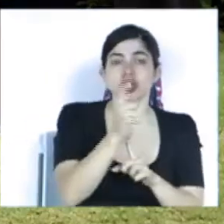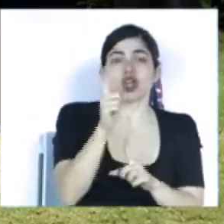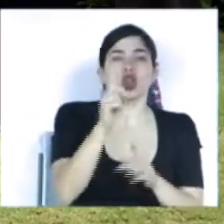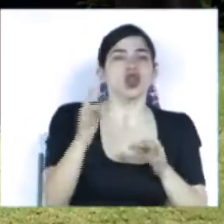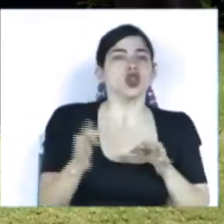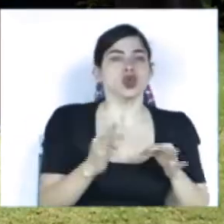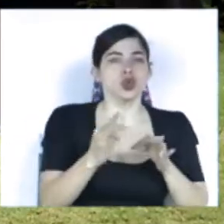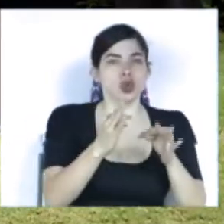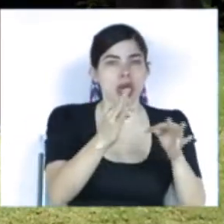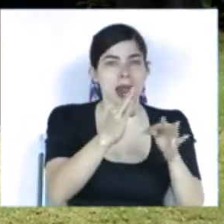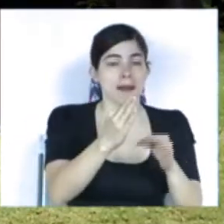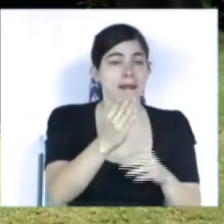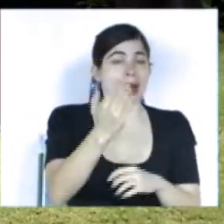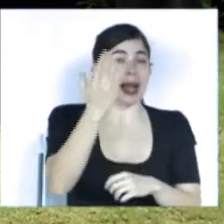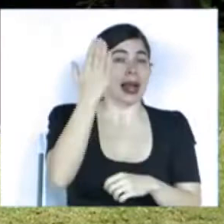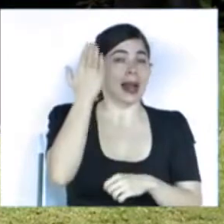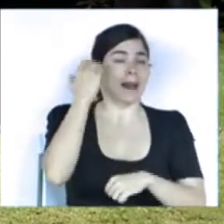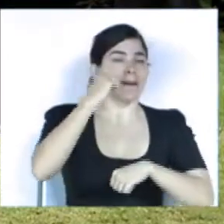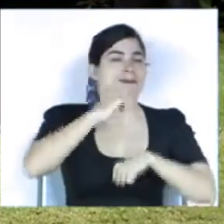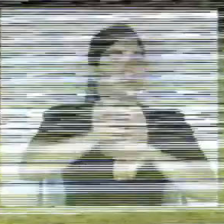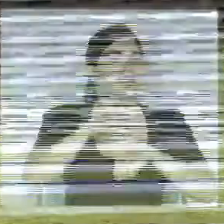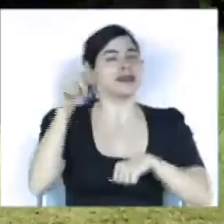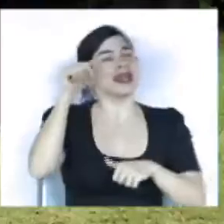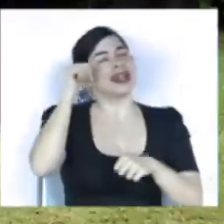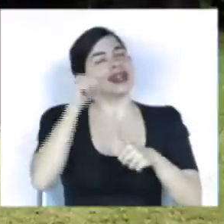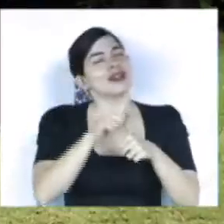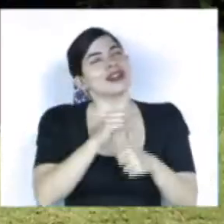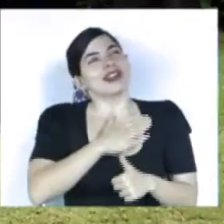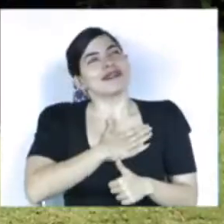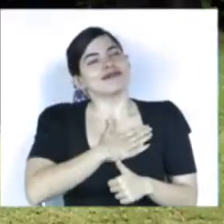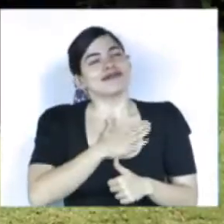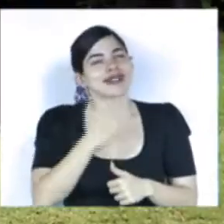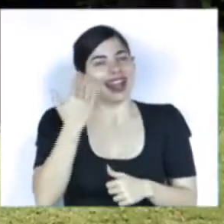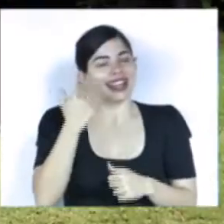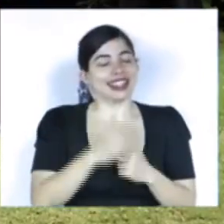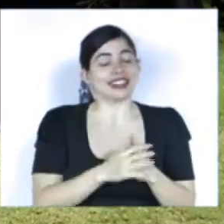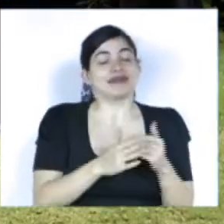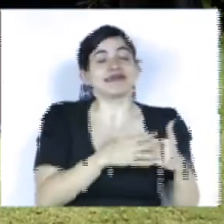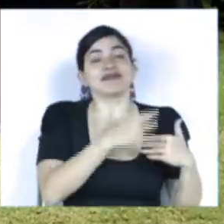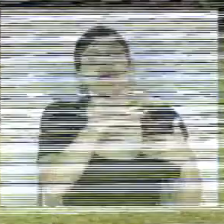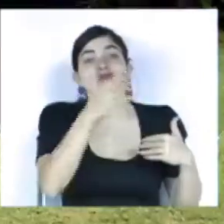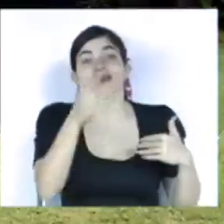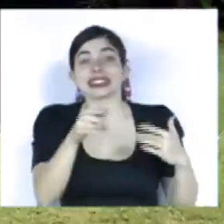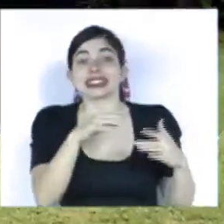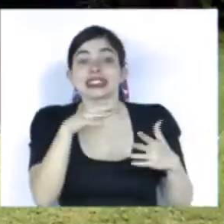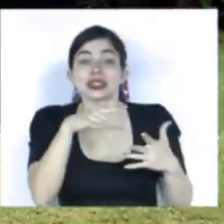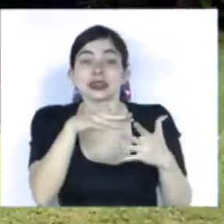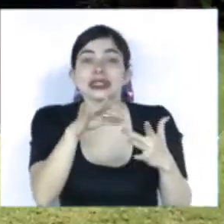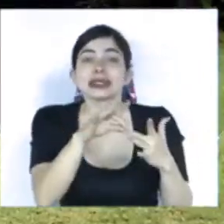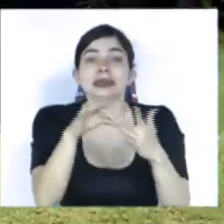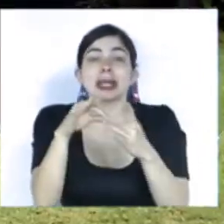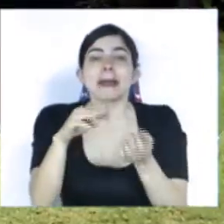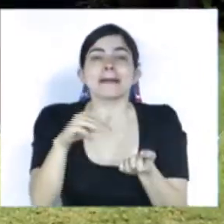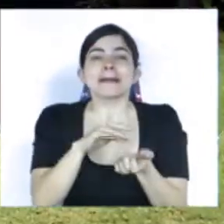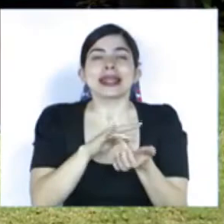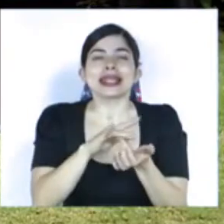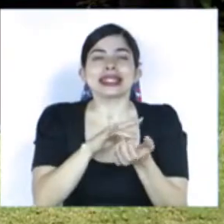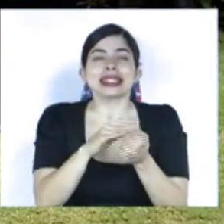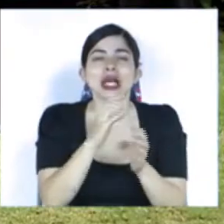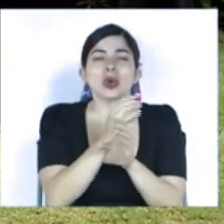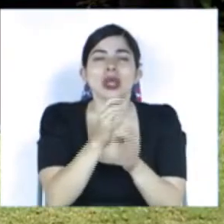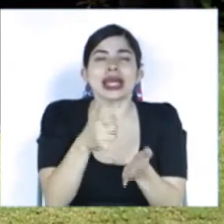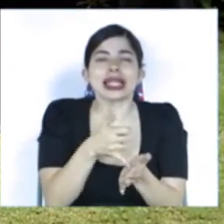Turrialba, época la que recordaba con gran nostalgia. Luego de concluir una especialidad en medicina crítica y cuidado